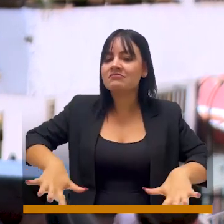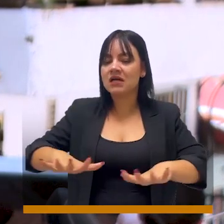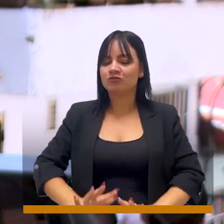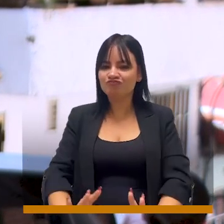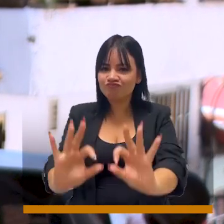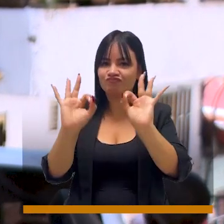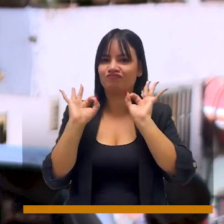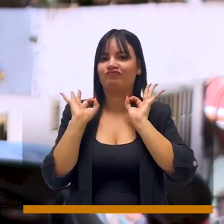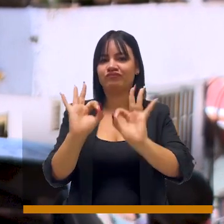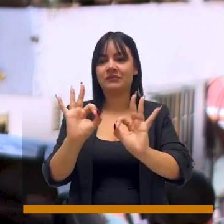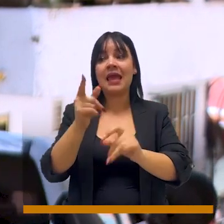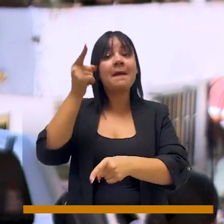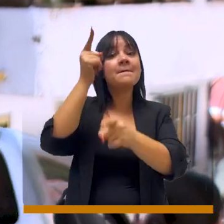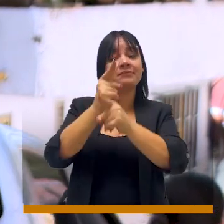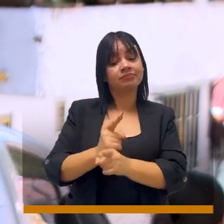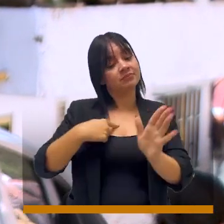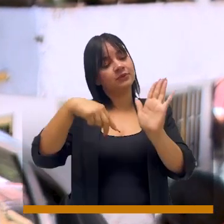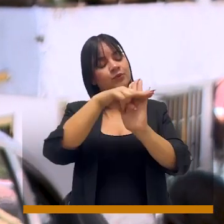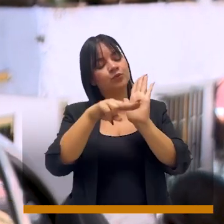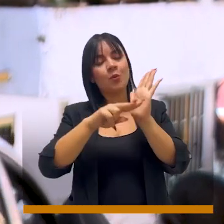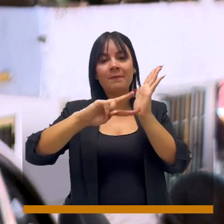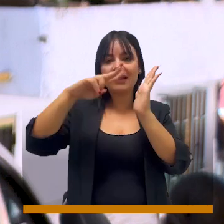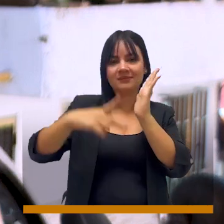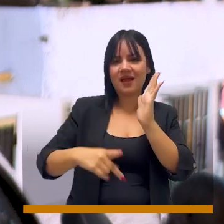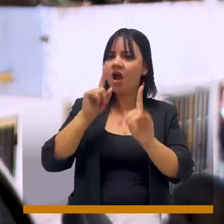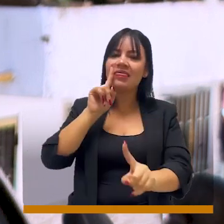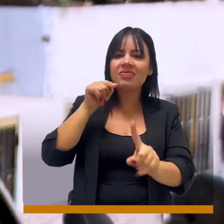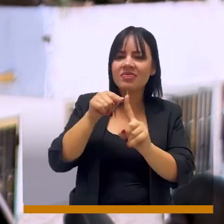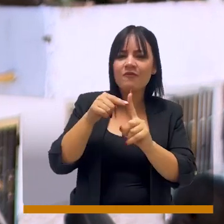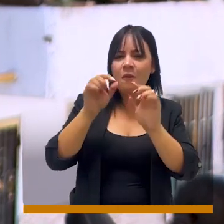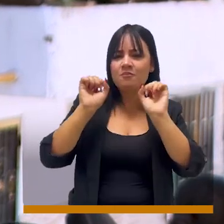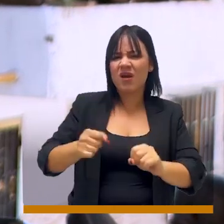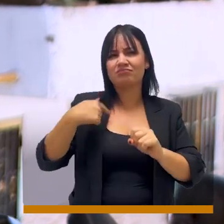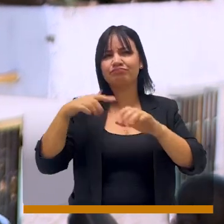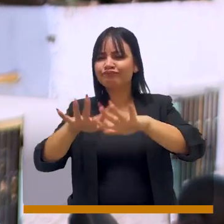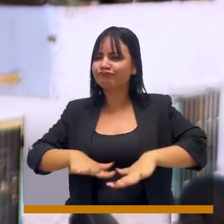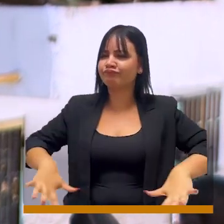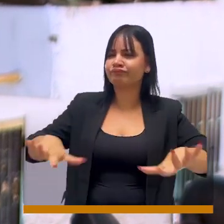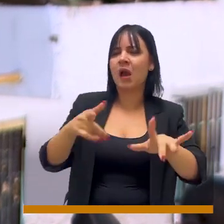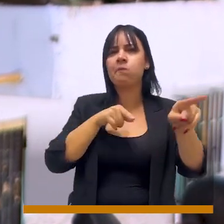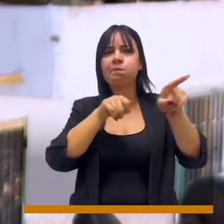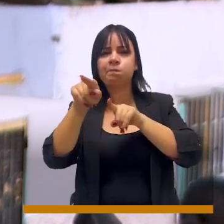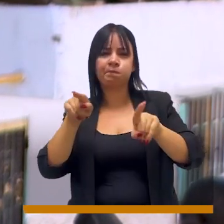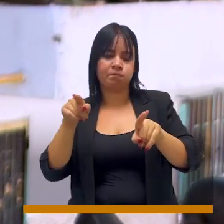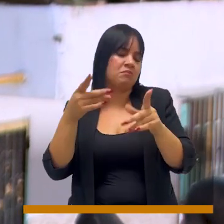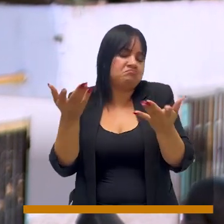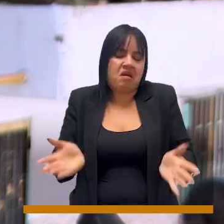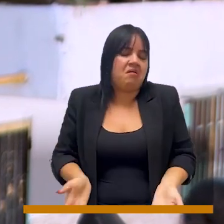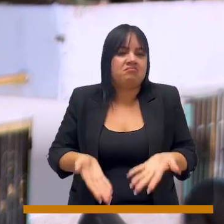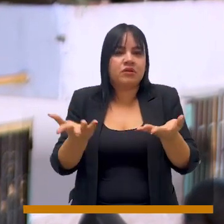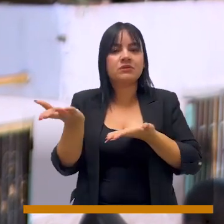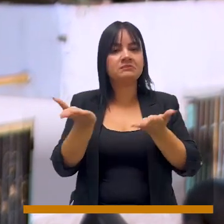con calidad y en cumplimiento de normas técnicas para habilitar locaciones que permitan la